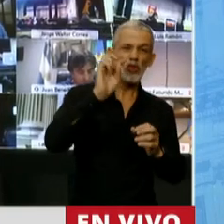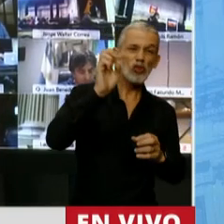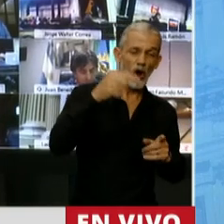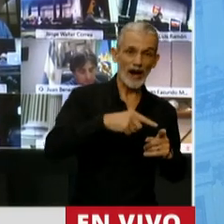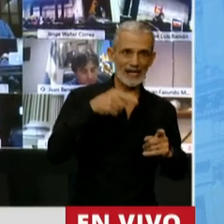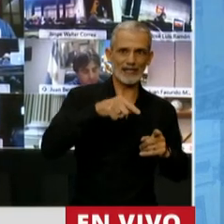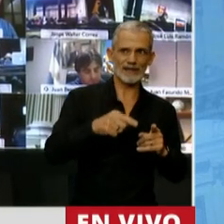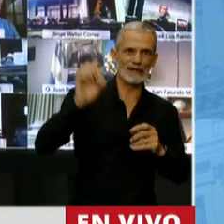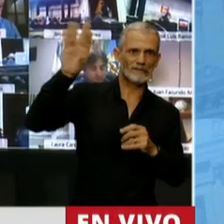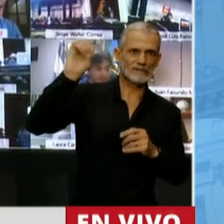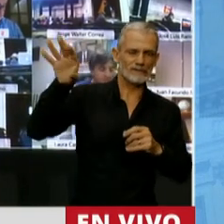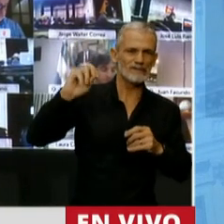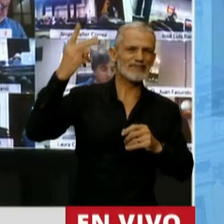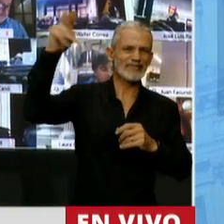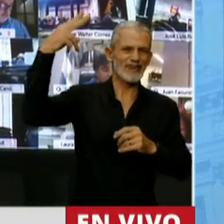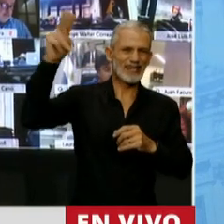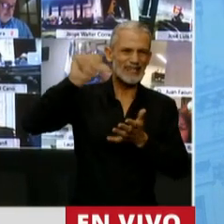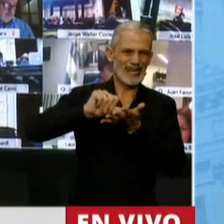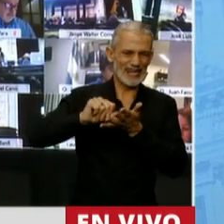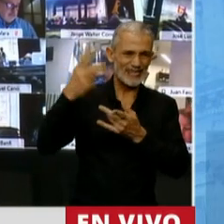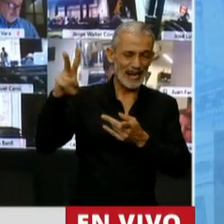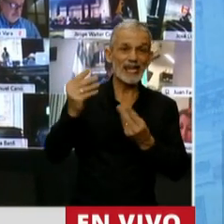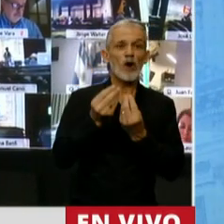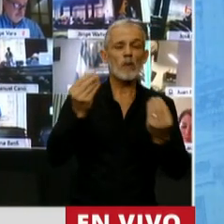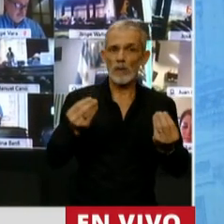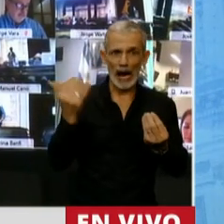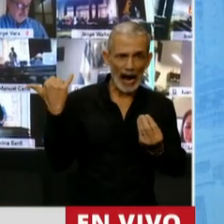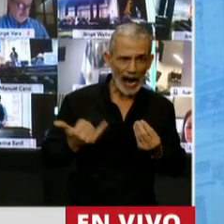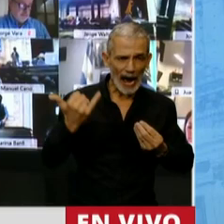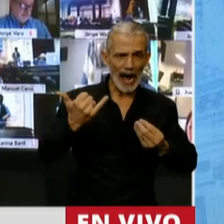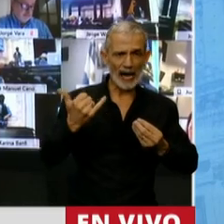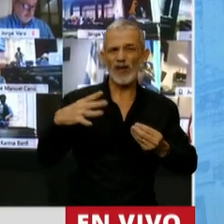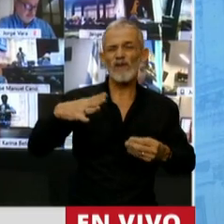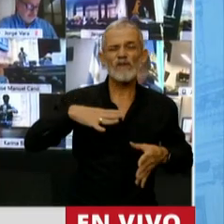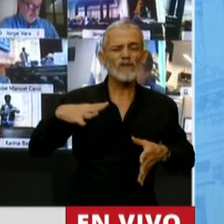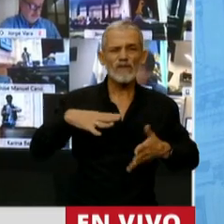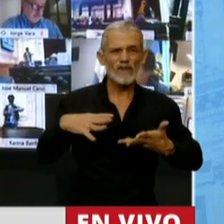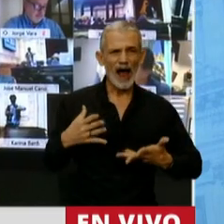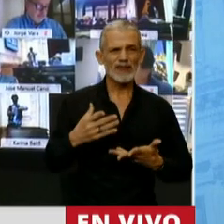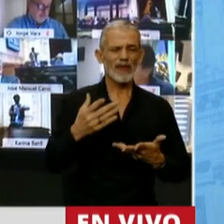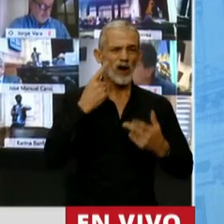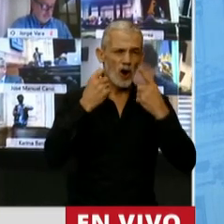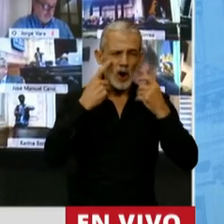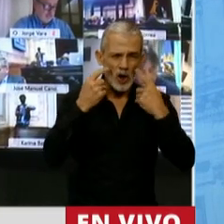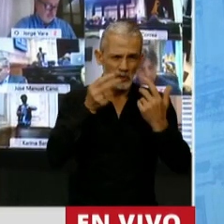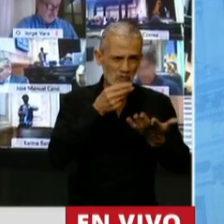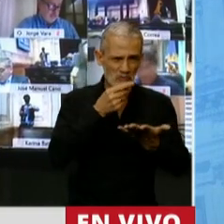constituyeron como activos externos ante la más absoluta falta de regulación.